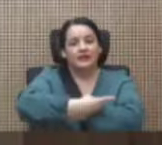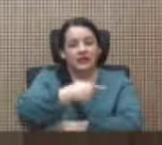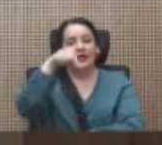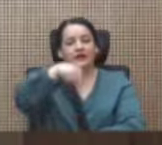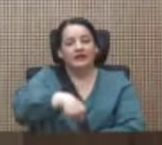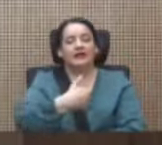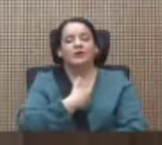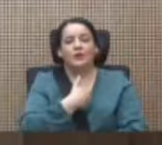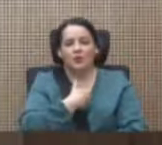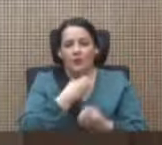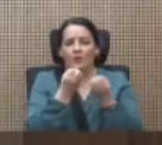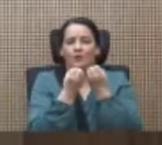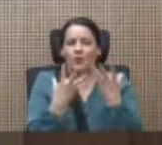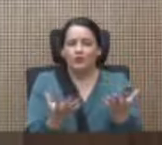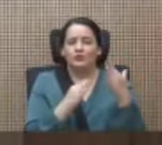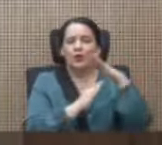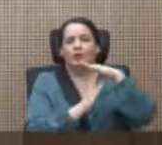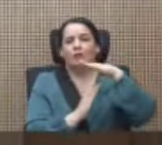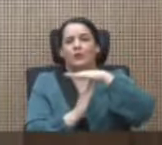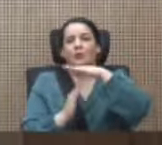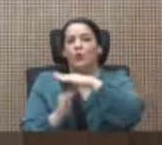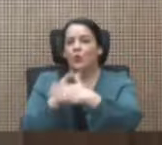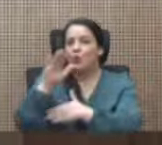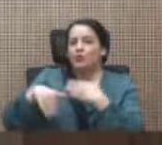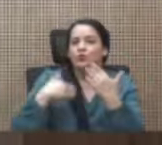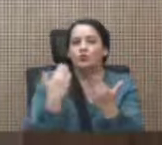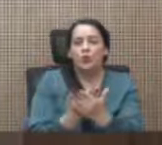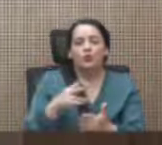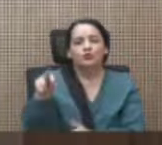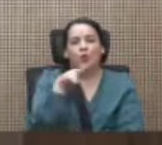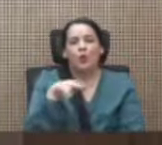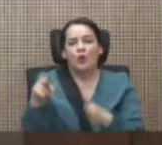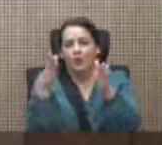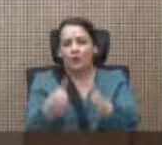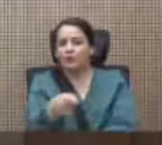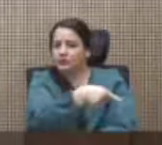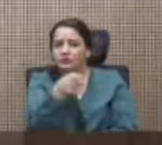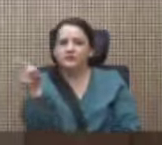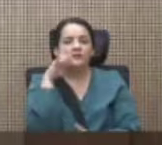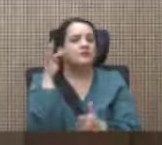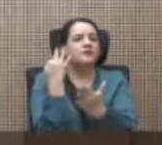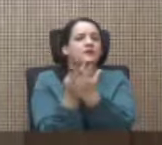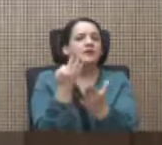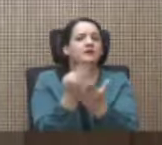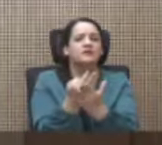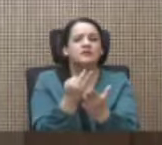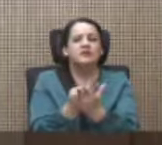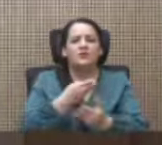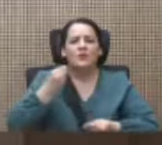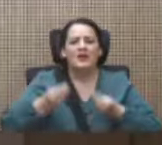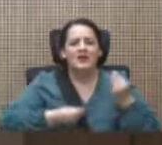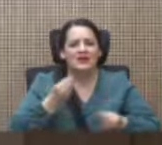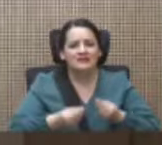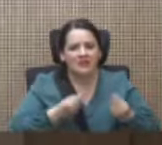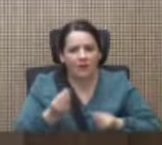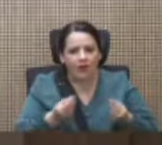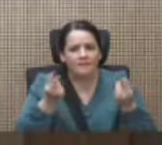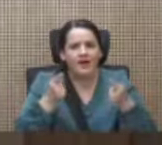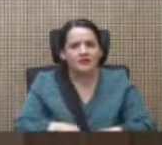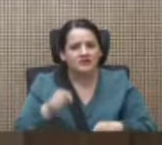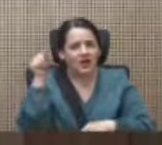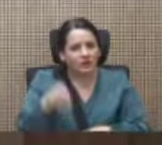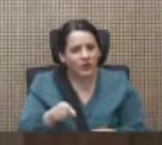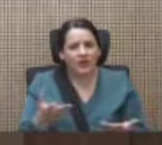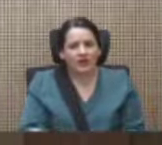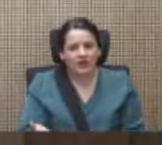múltiples recesos donde todos compañeros todos ustedes eran testigos de qué era lo que estaba pasando. Eso no